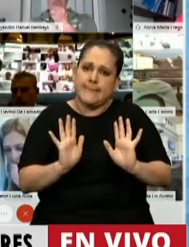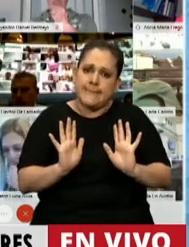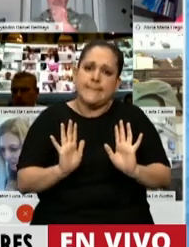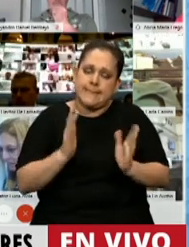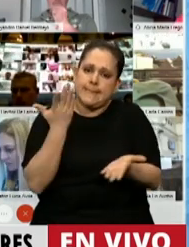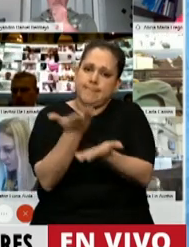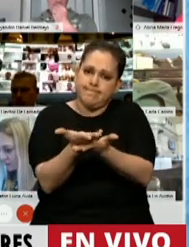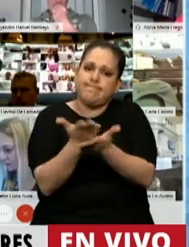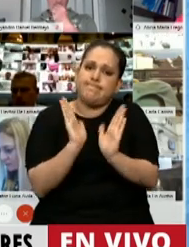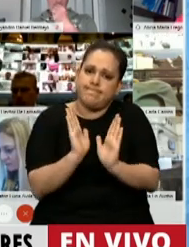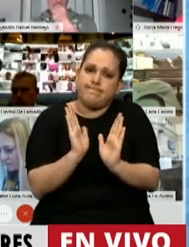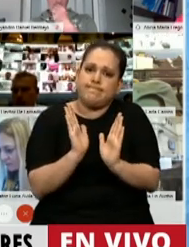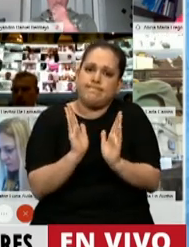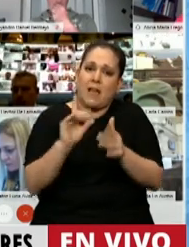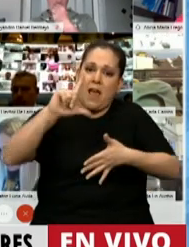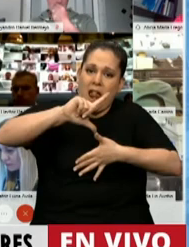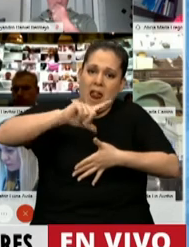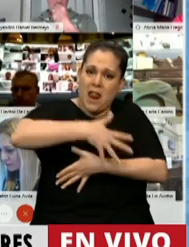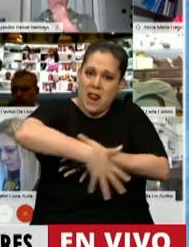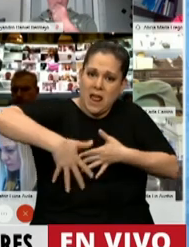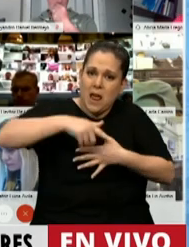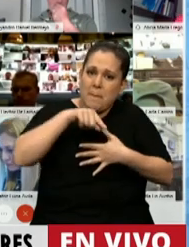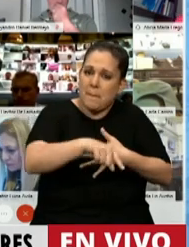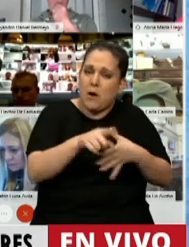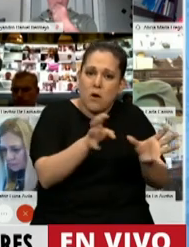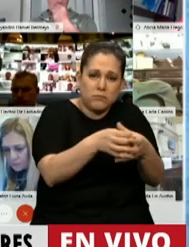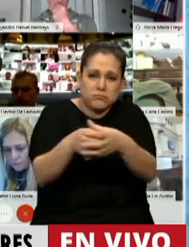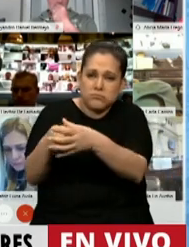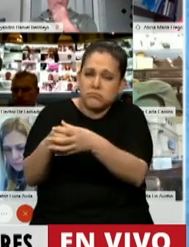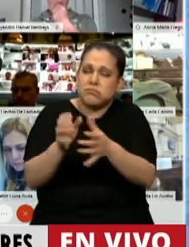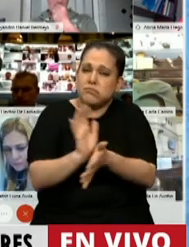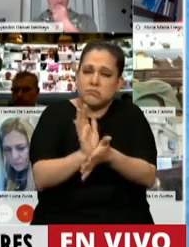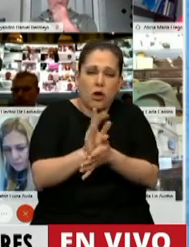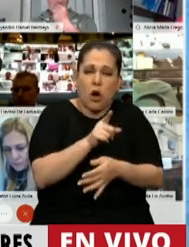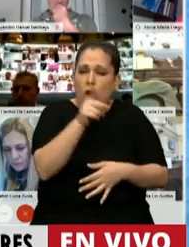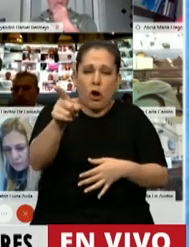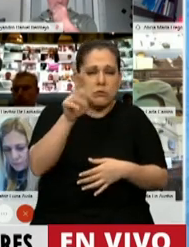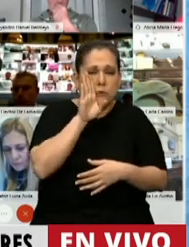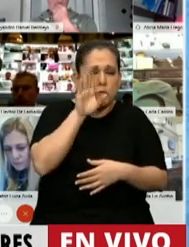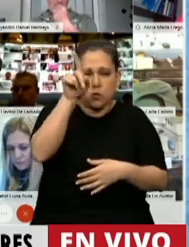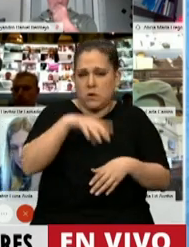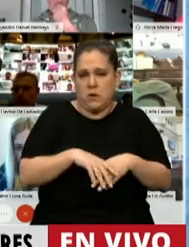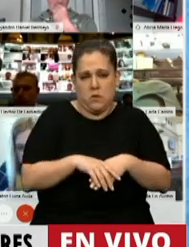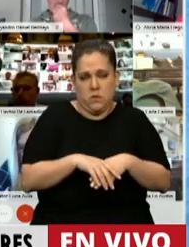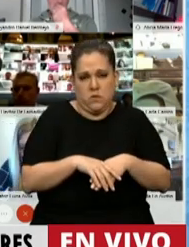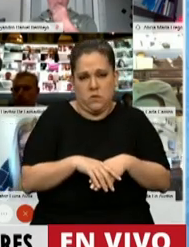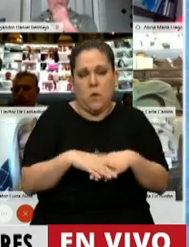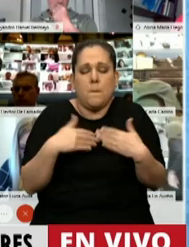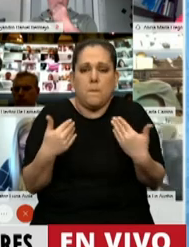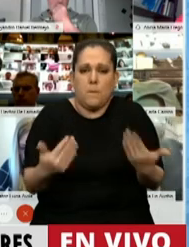o planteamos la necesidad de que los pueblos de América Latina enfrenten de conjunto estas ofensivas del imperialismo y por eso